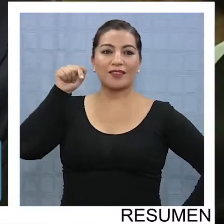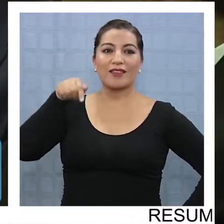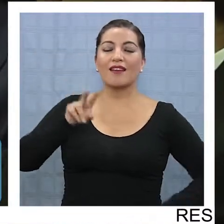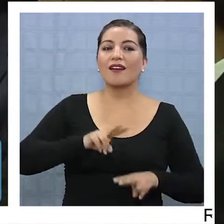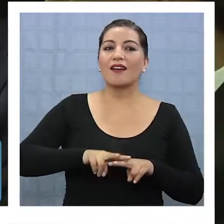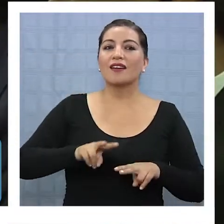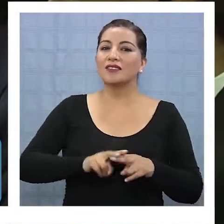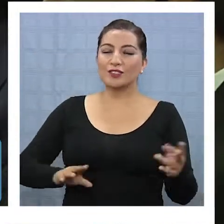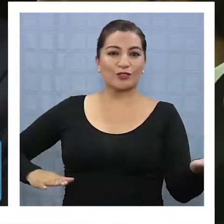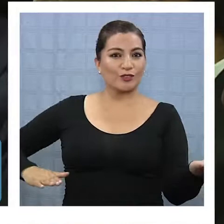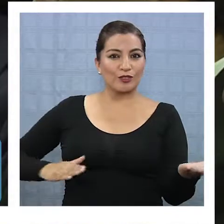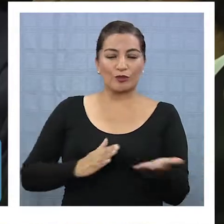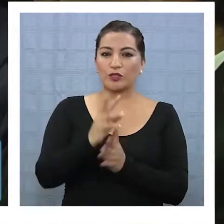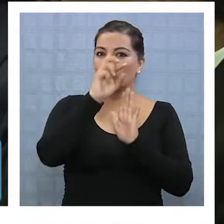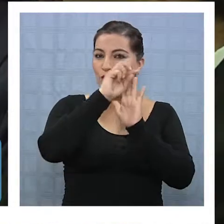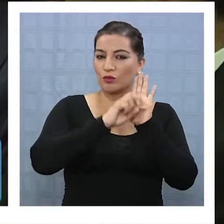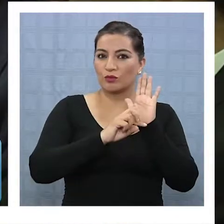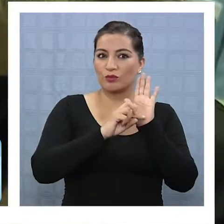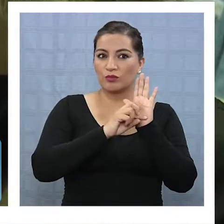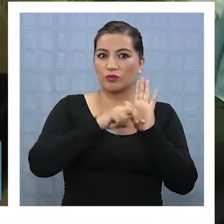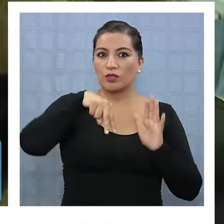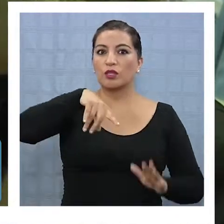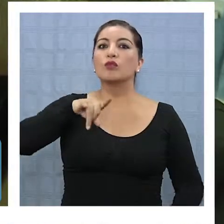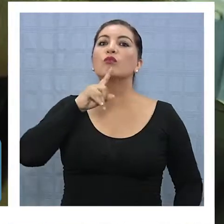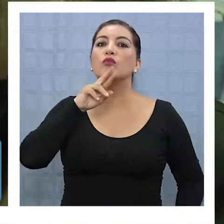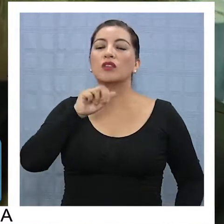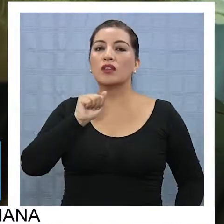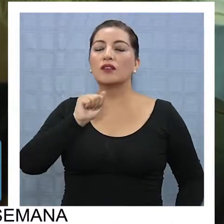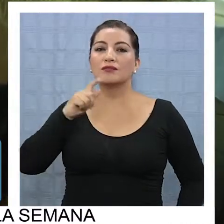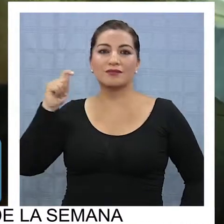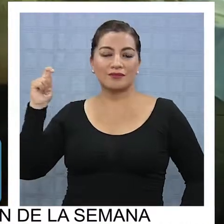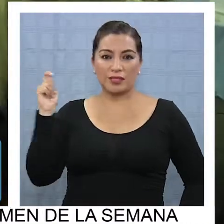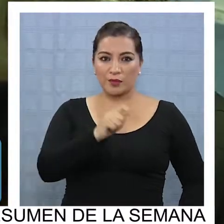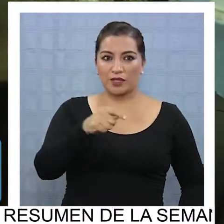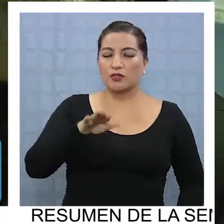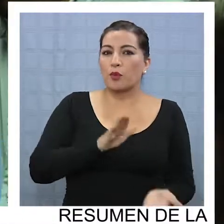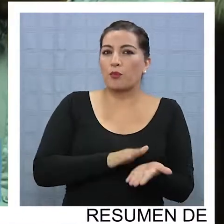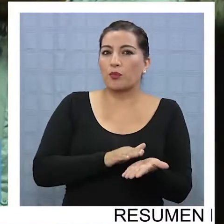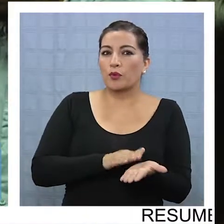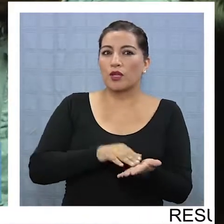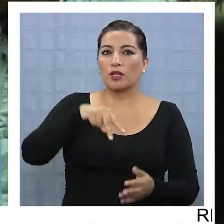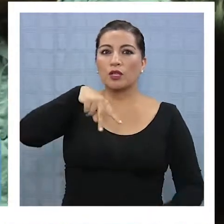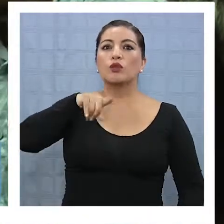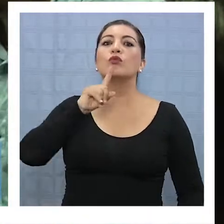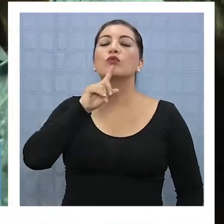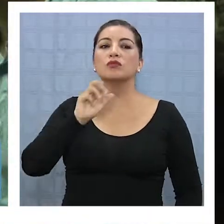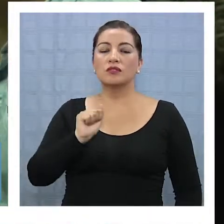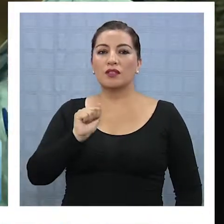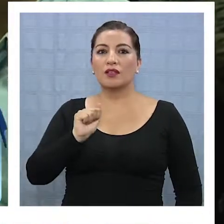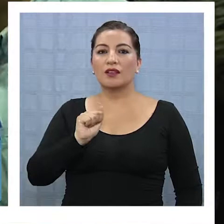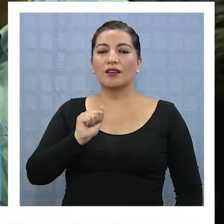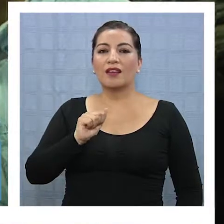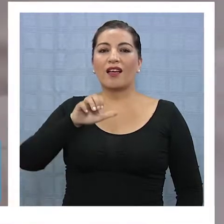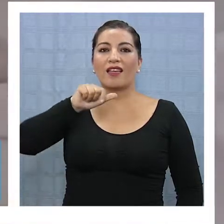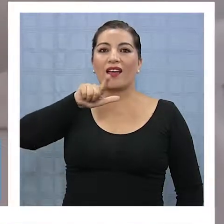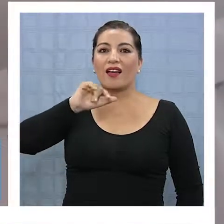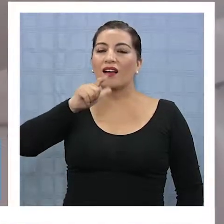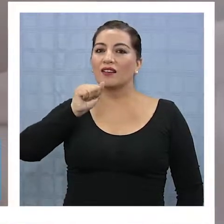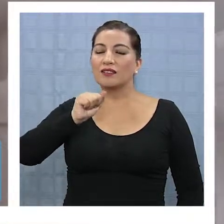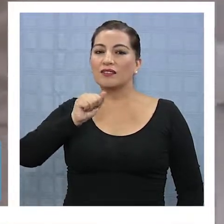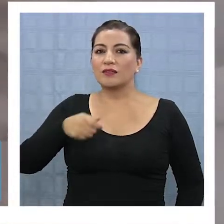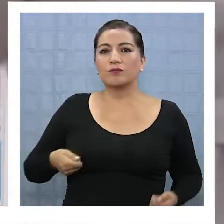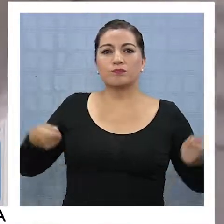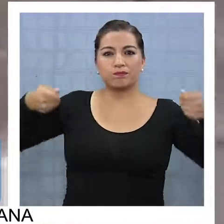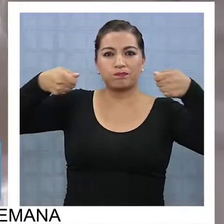realizó el lanzamiento del proyecto Nutra Tarapacat, propuesta nutracéutica de microalgas financiado por el